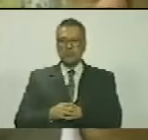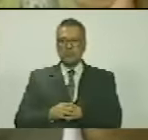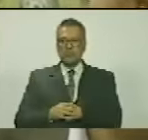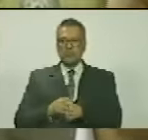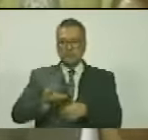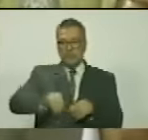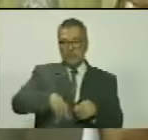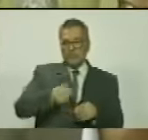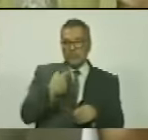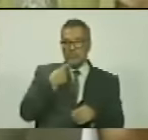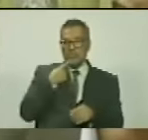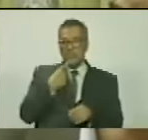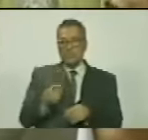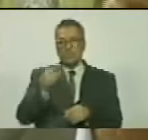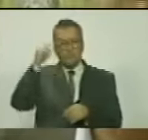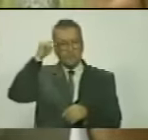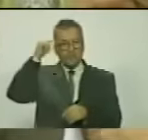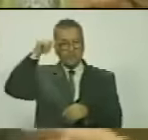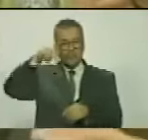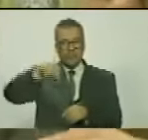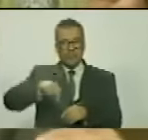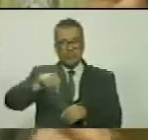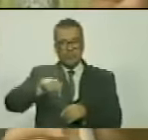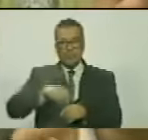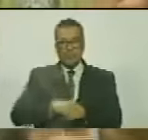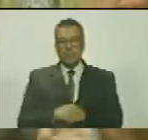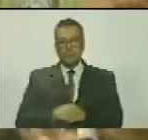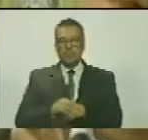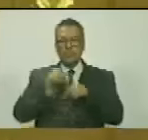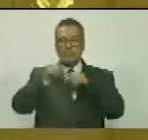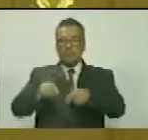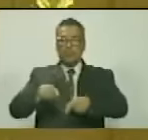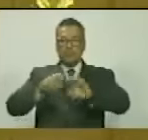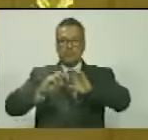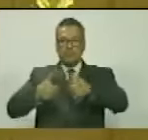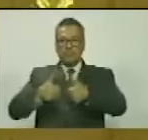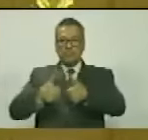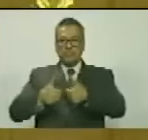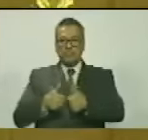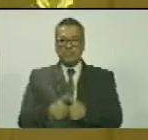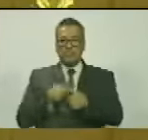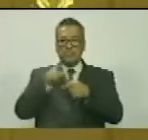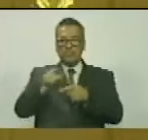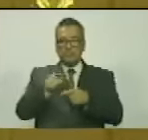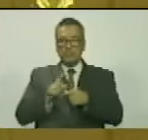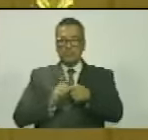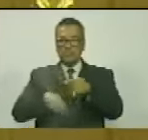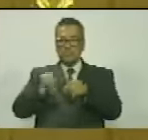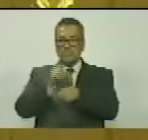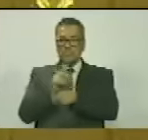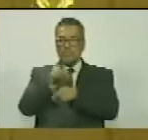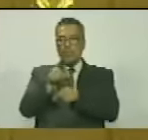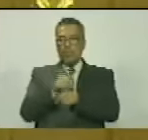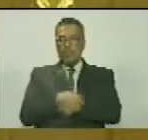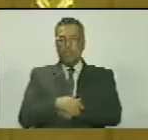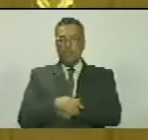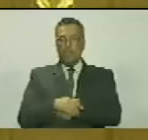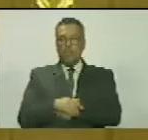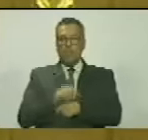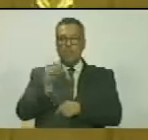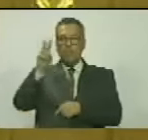Podríamos decir hoy en día que aquí comenzó, o aquí fue uno de las